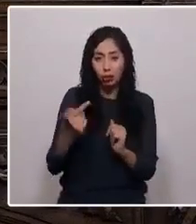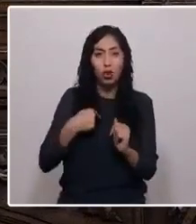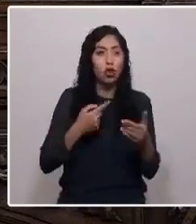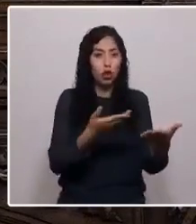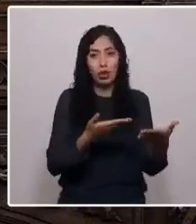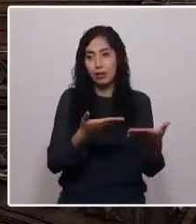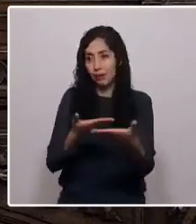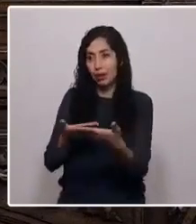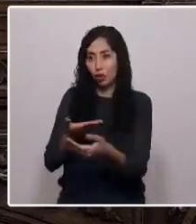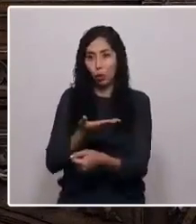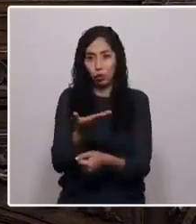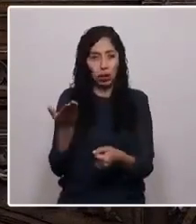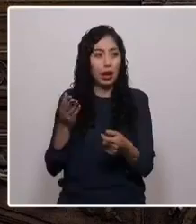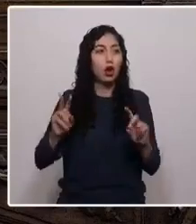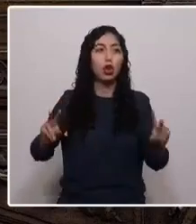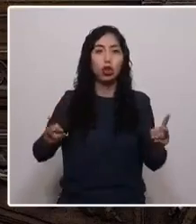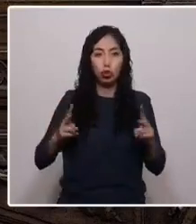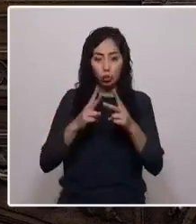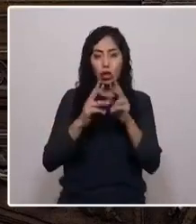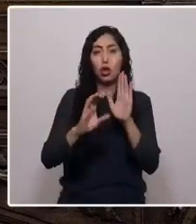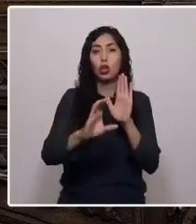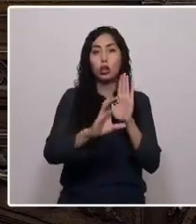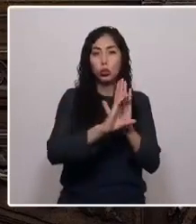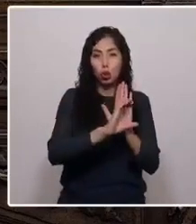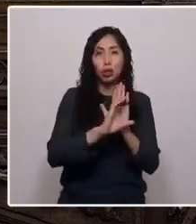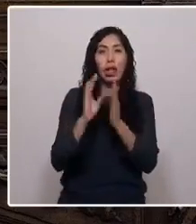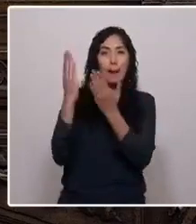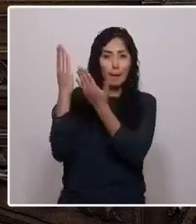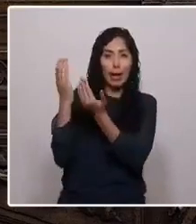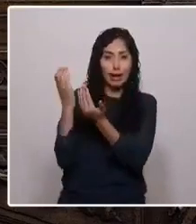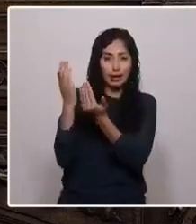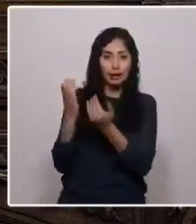a construir la constitución de la esperanza.